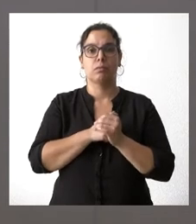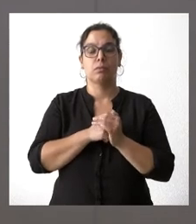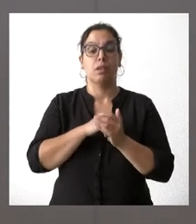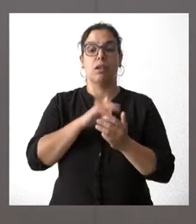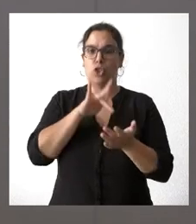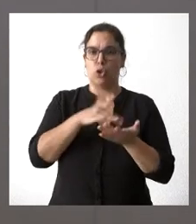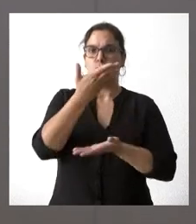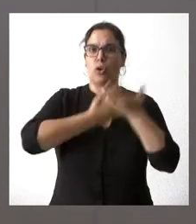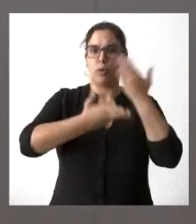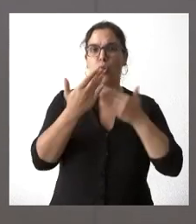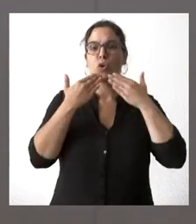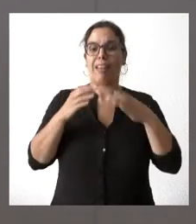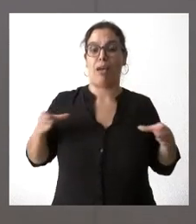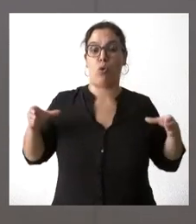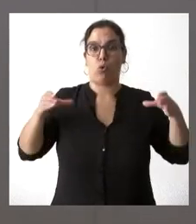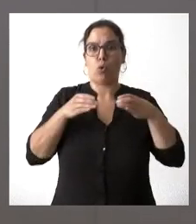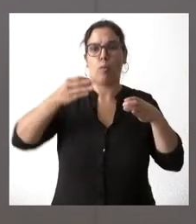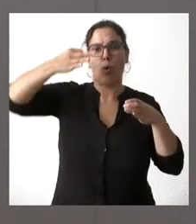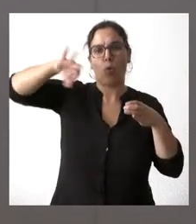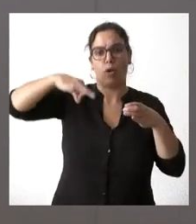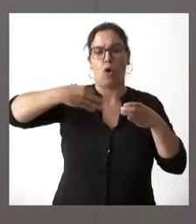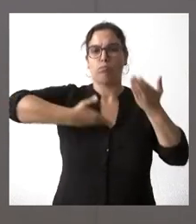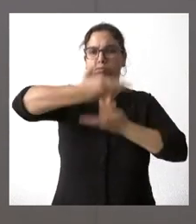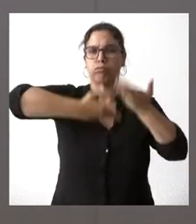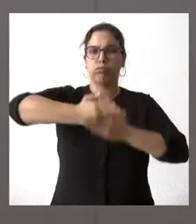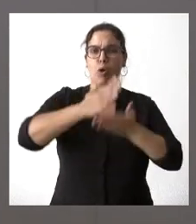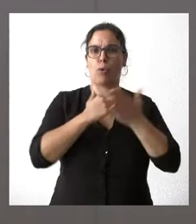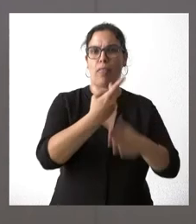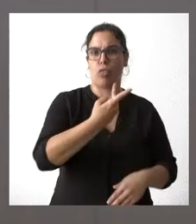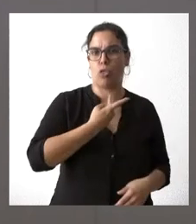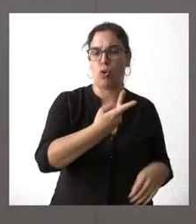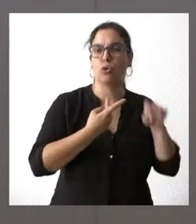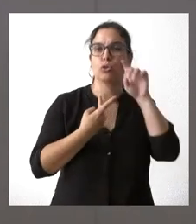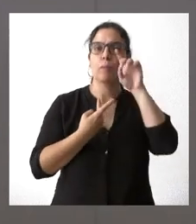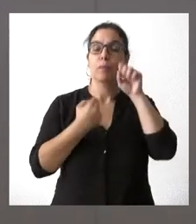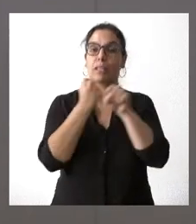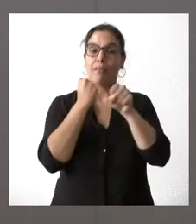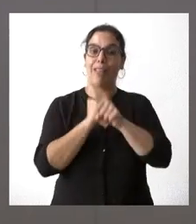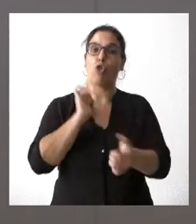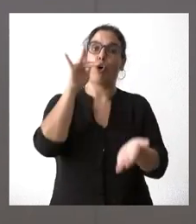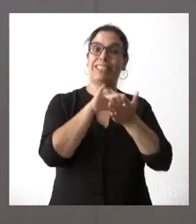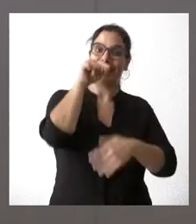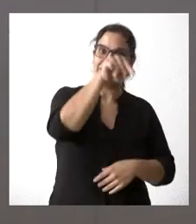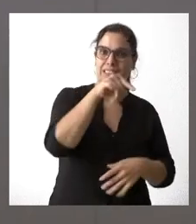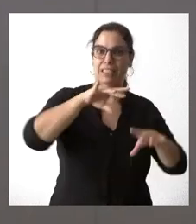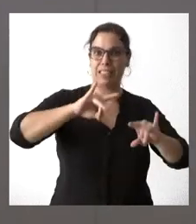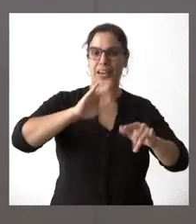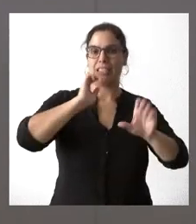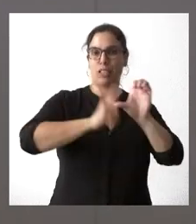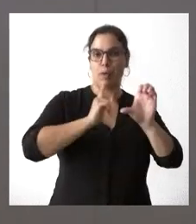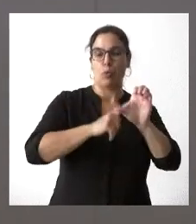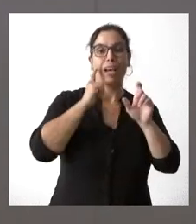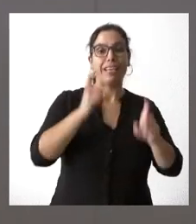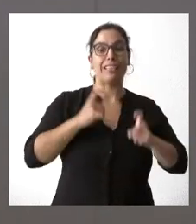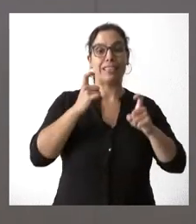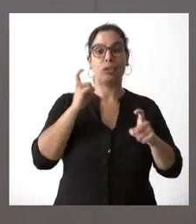través de un operativo único entre ambas comunidades autónomas, trabajando en Extremadura y tratando también de evitar que